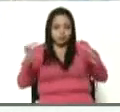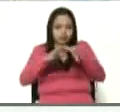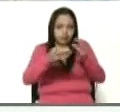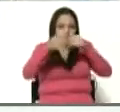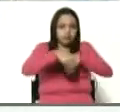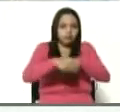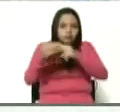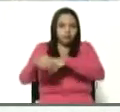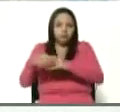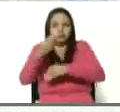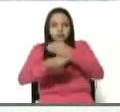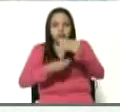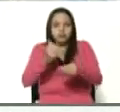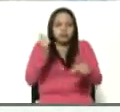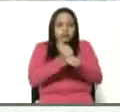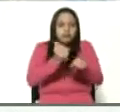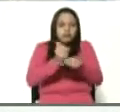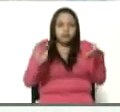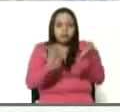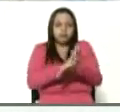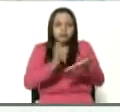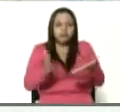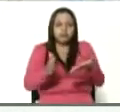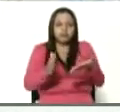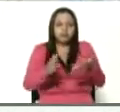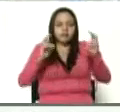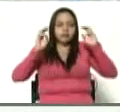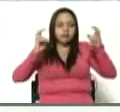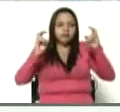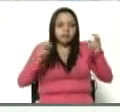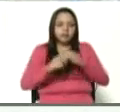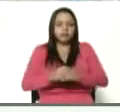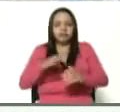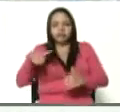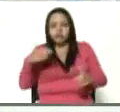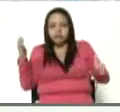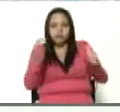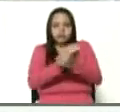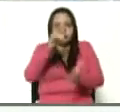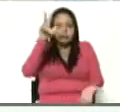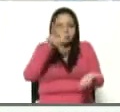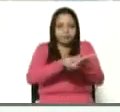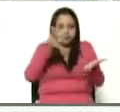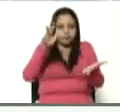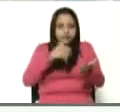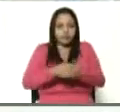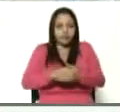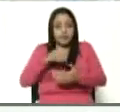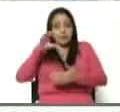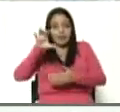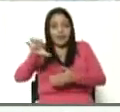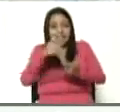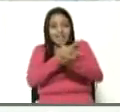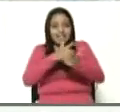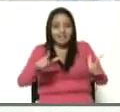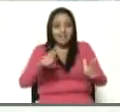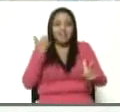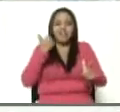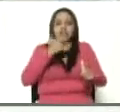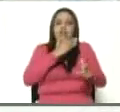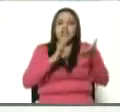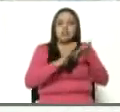constituyendo en el sector pecuario para el tema de lograr la certificación de país libre de AFTOS. Y en ese sentido